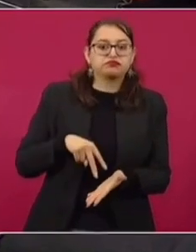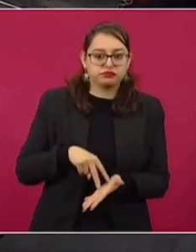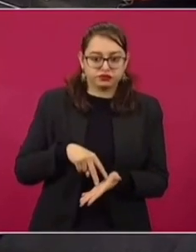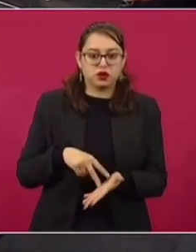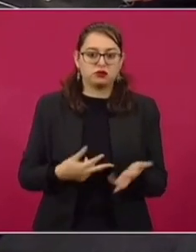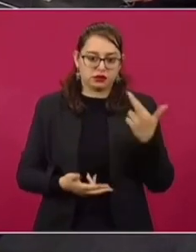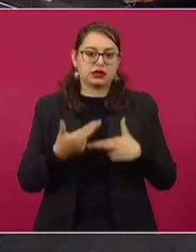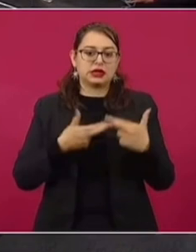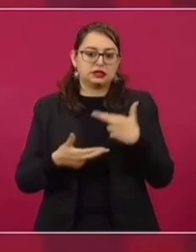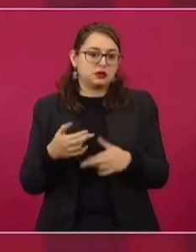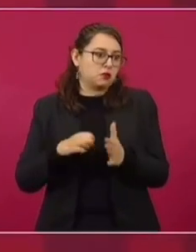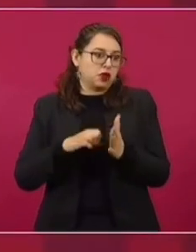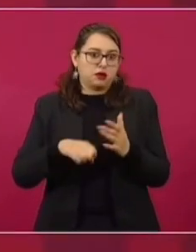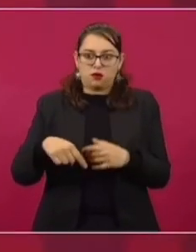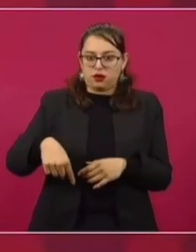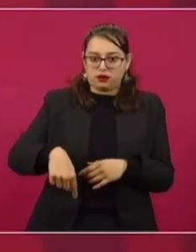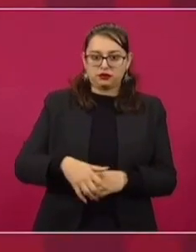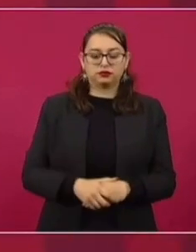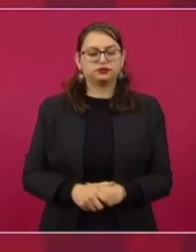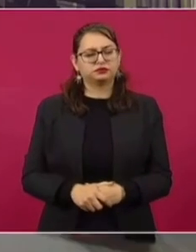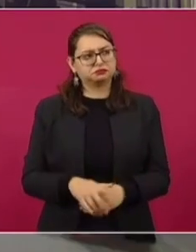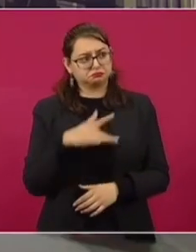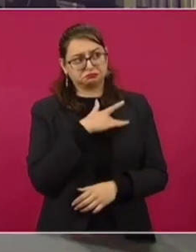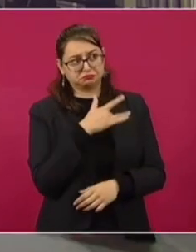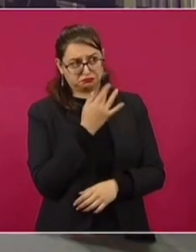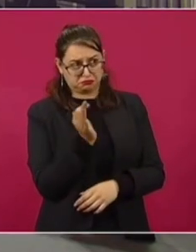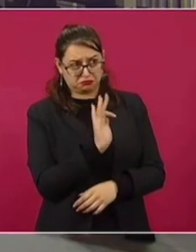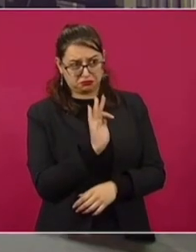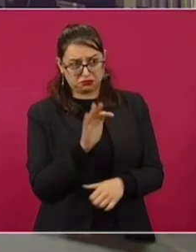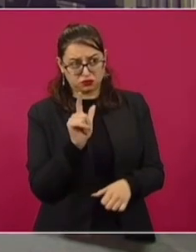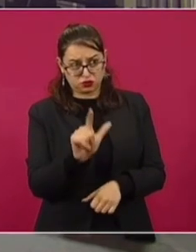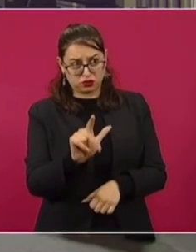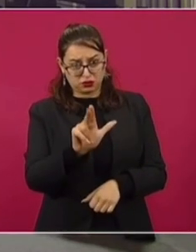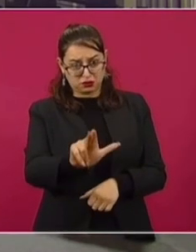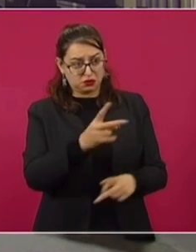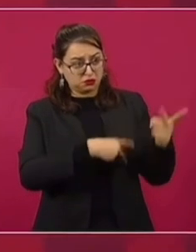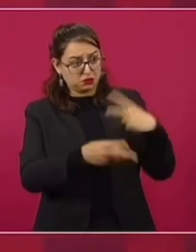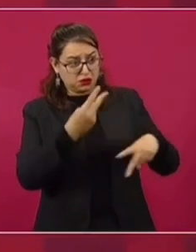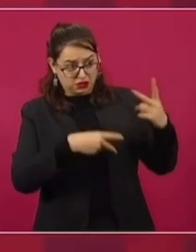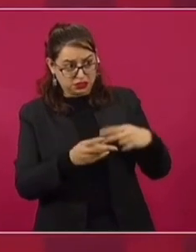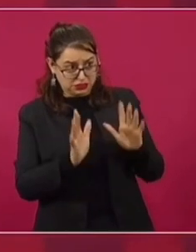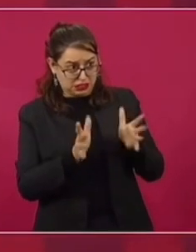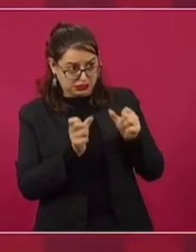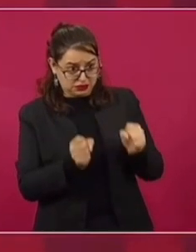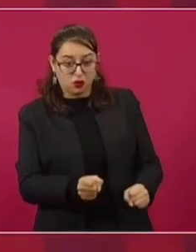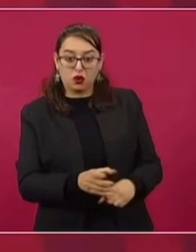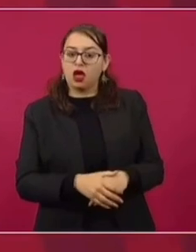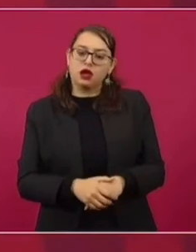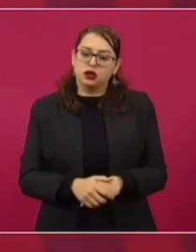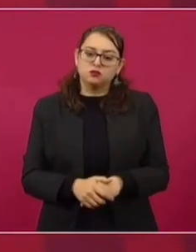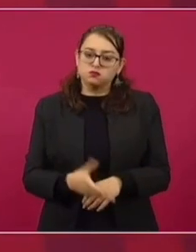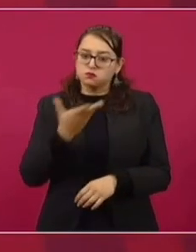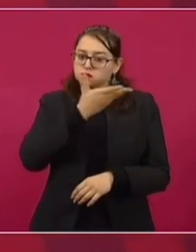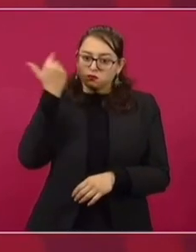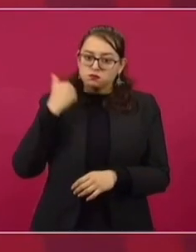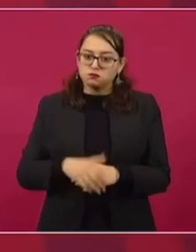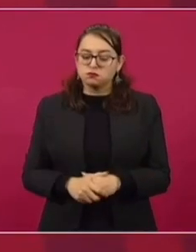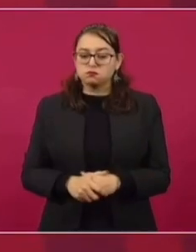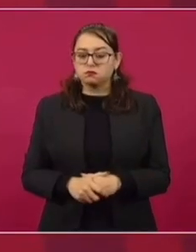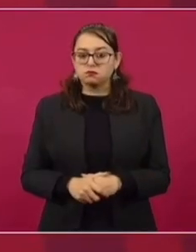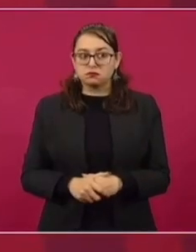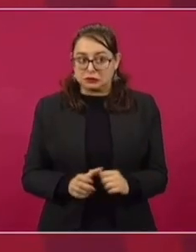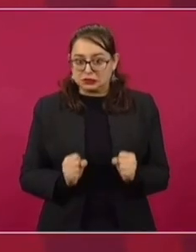en estas reuniones. ¿Se mantiene el pronóstico de que puede ser lunes o martes, señor secretario? No, no tenemos un pronóstico